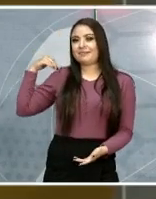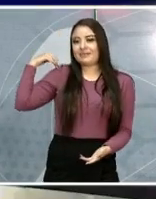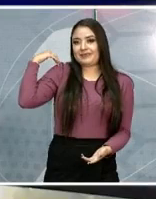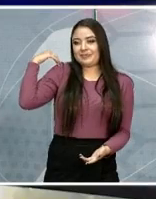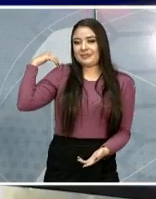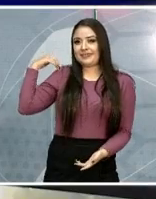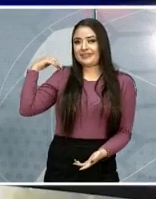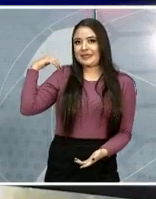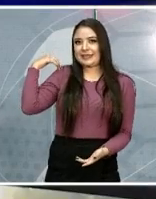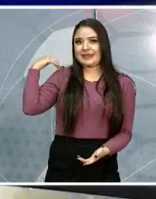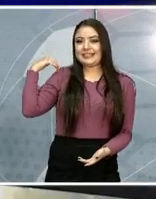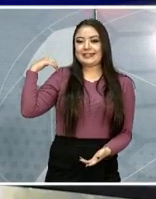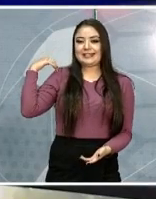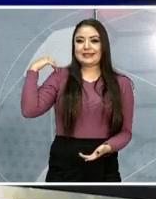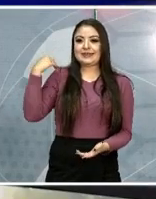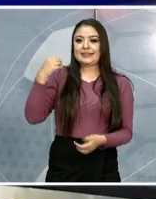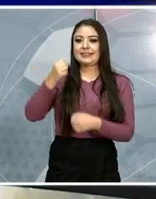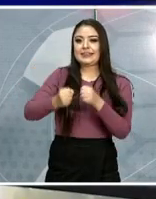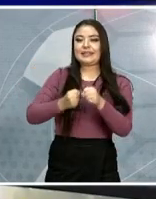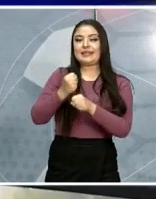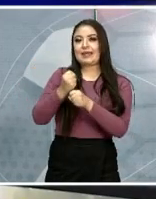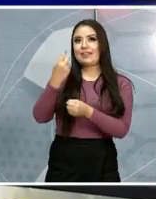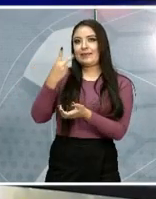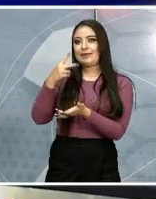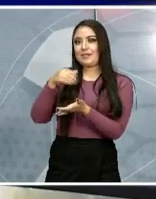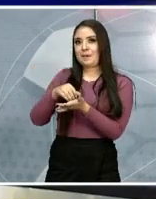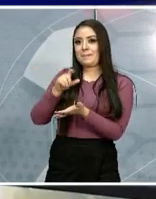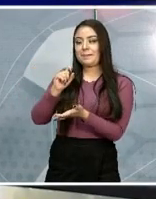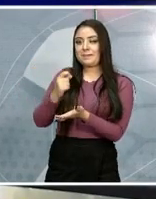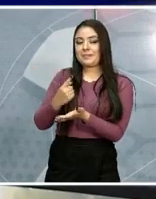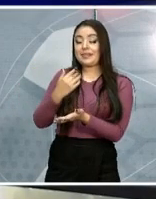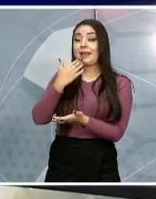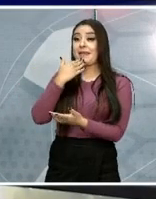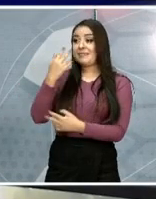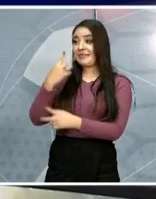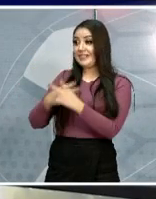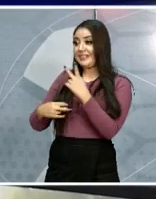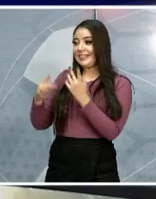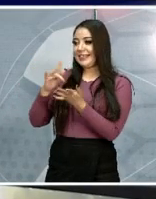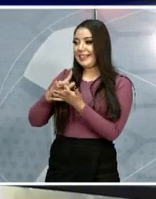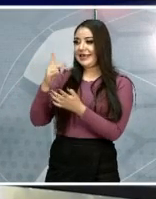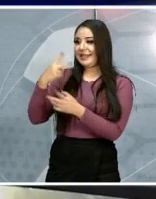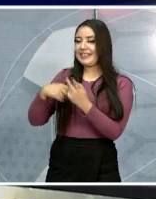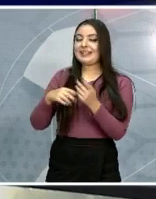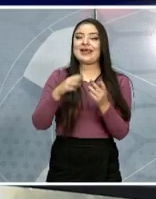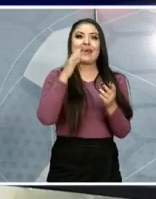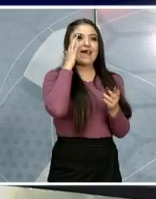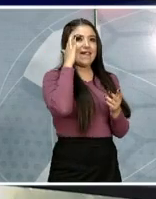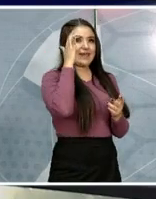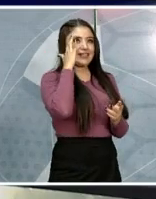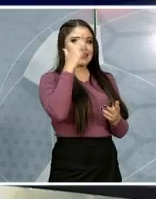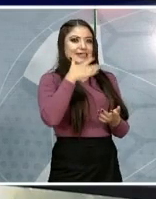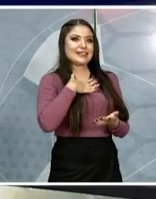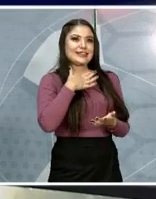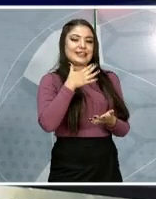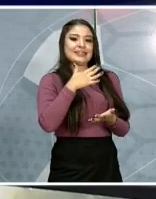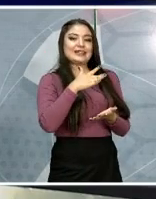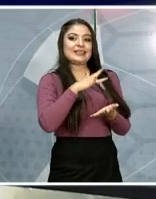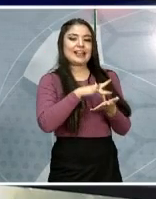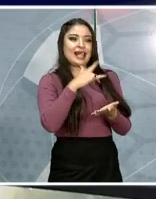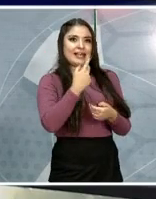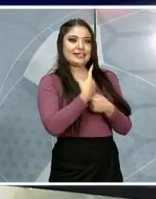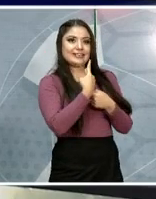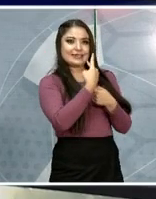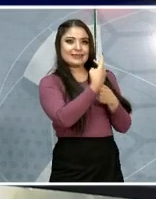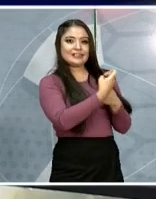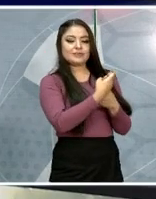2021. Gabriela, bienvenida, gracias por estar con nosotros. Hola, gracias por invitarme. Gabriela, últimamente